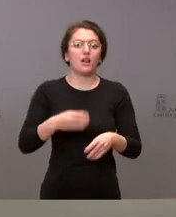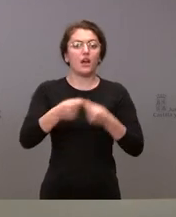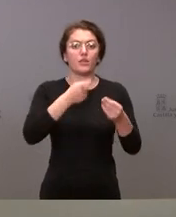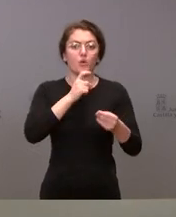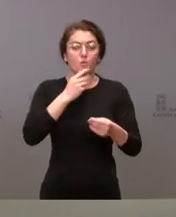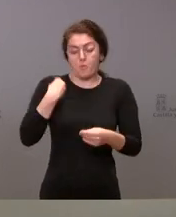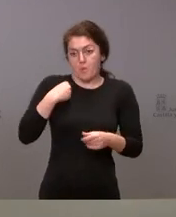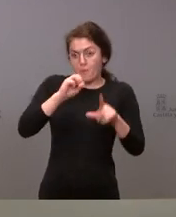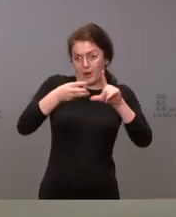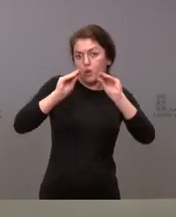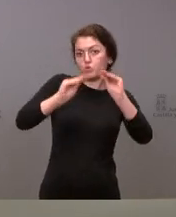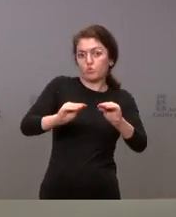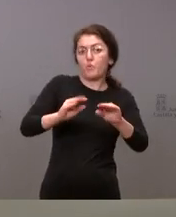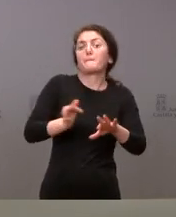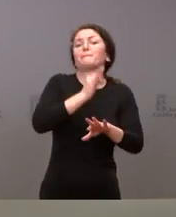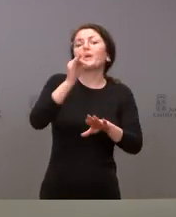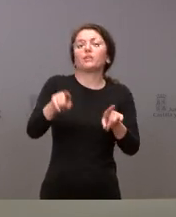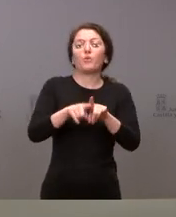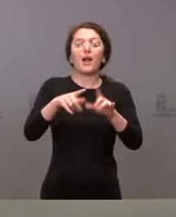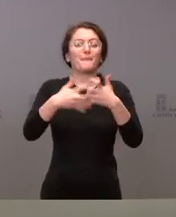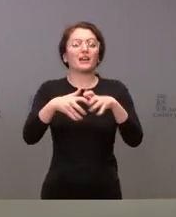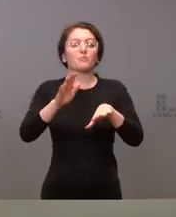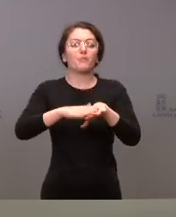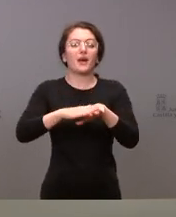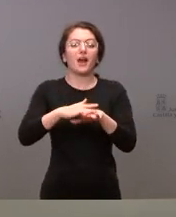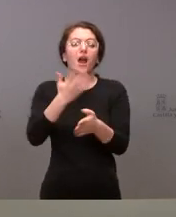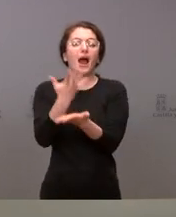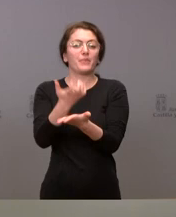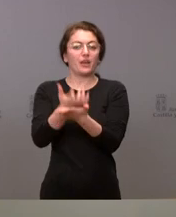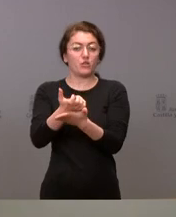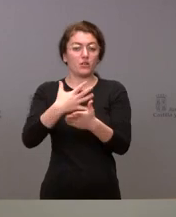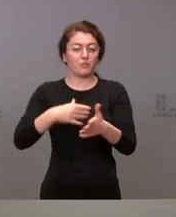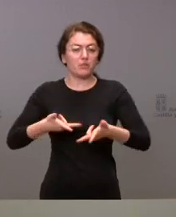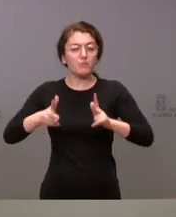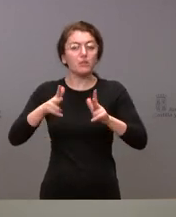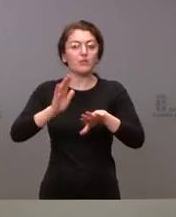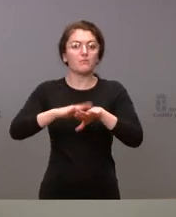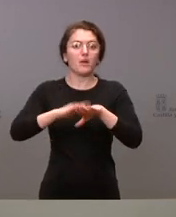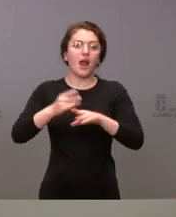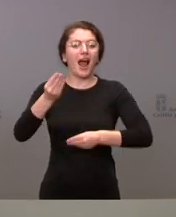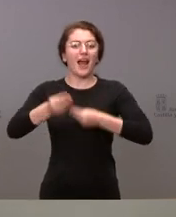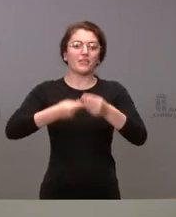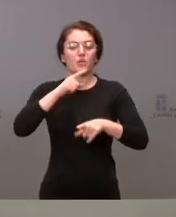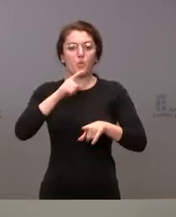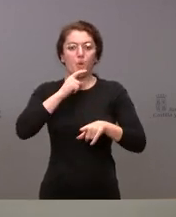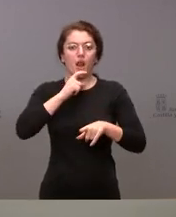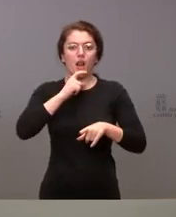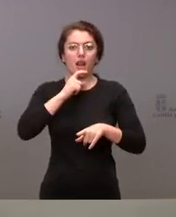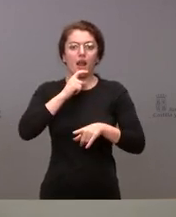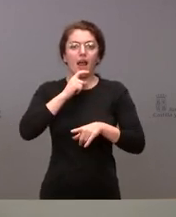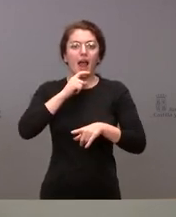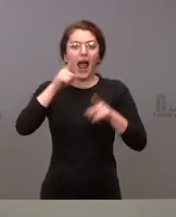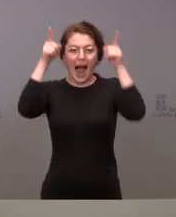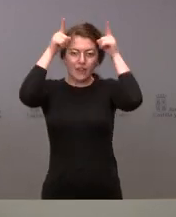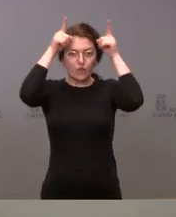propias y también habrá un mecanismo a través de aplicaciones que estarán disponibles en los mercados de Android y también de